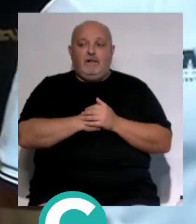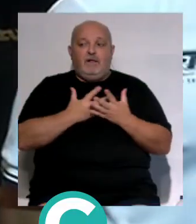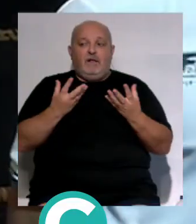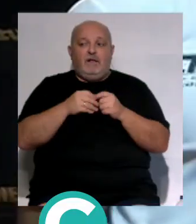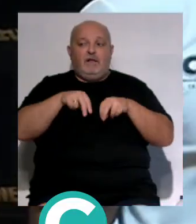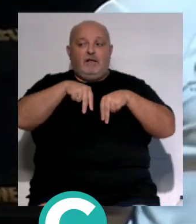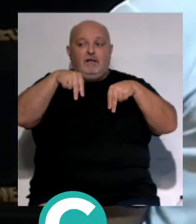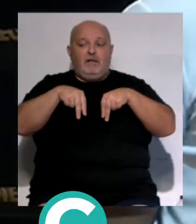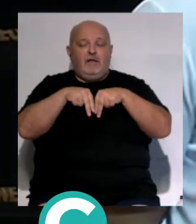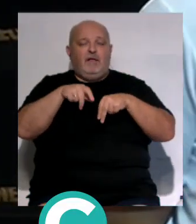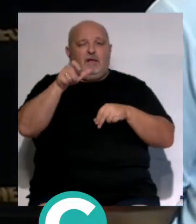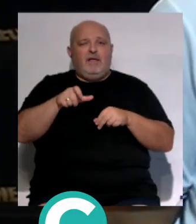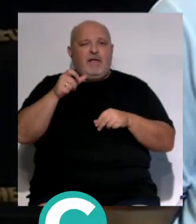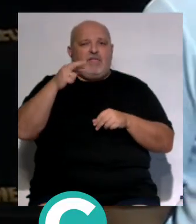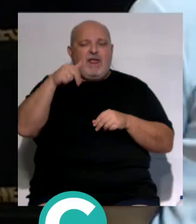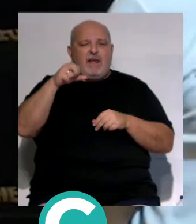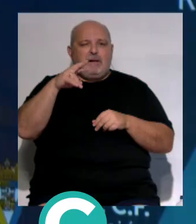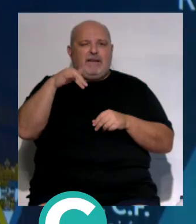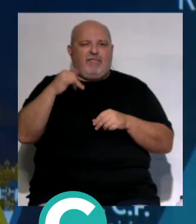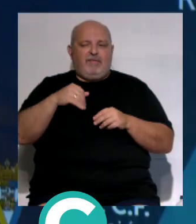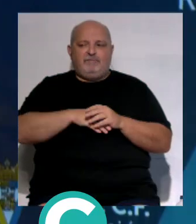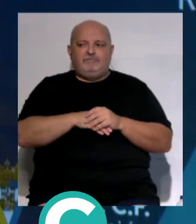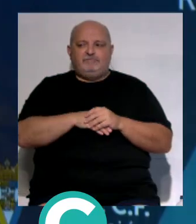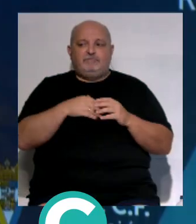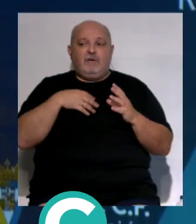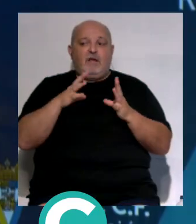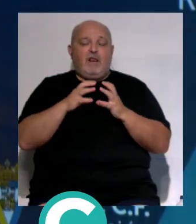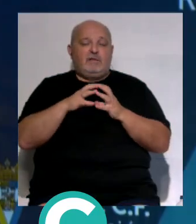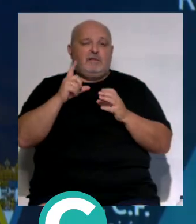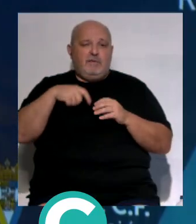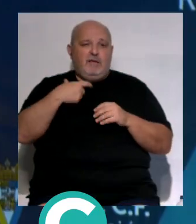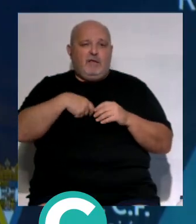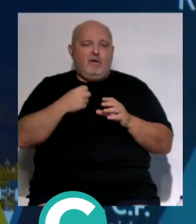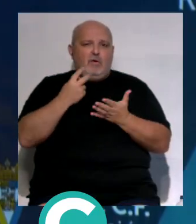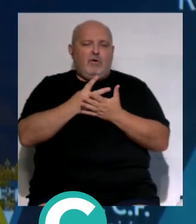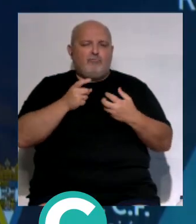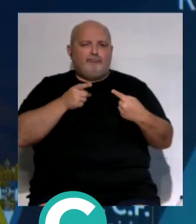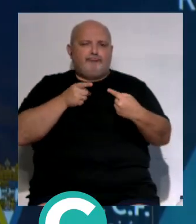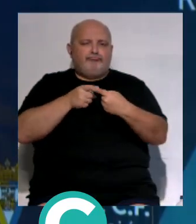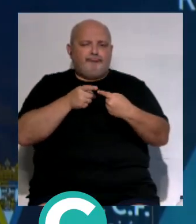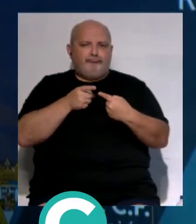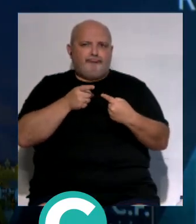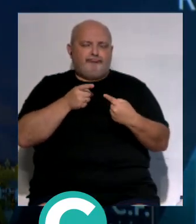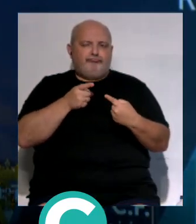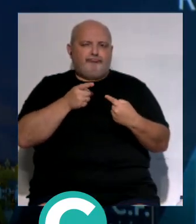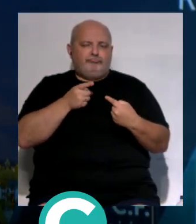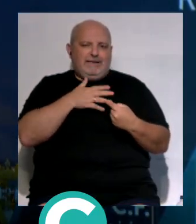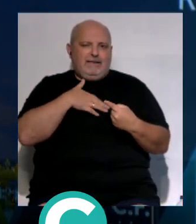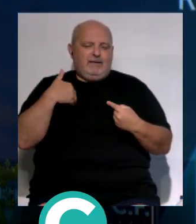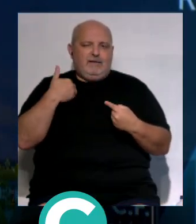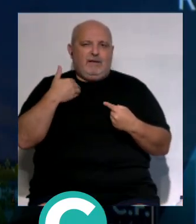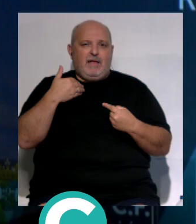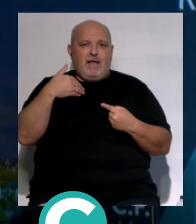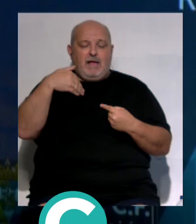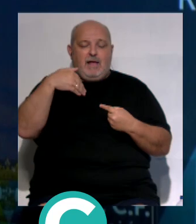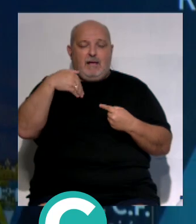acompañado de la también gaditana Adriana Martínez y eso tengo muchas ganas de volverme a enfrentar a mi a